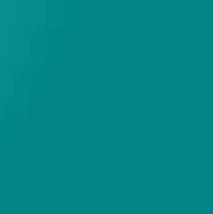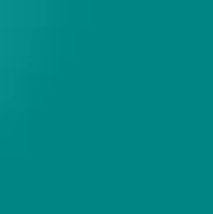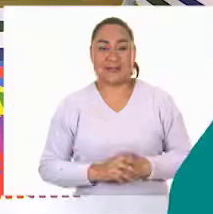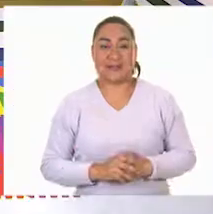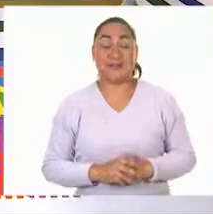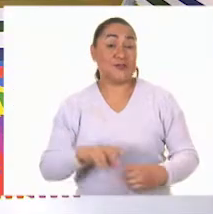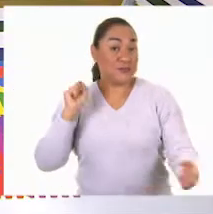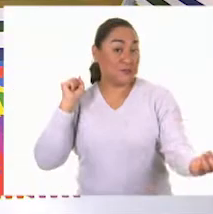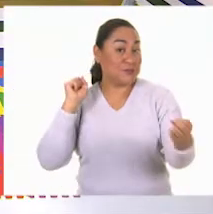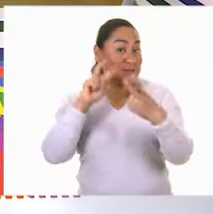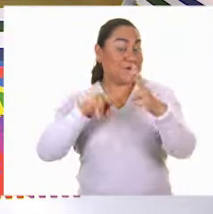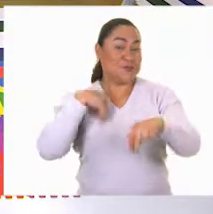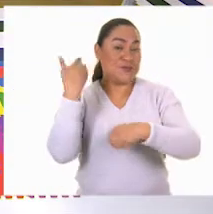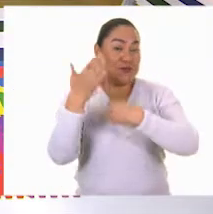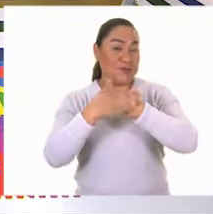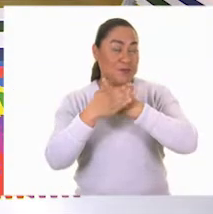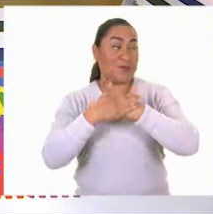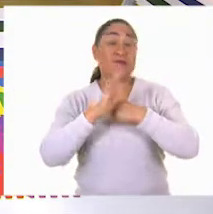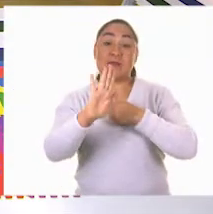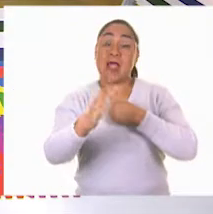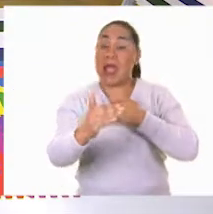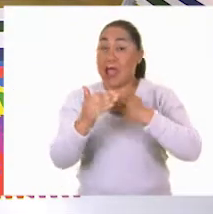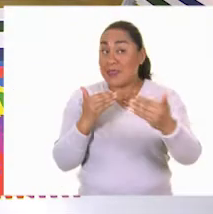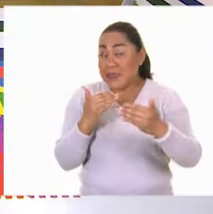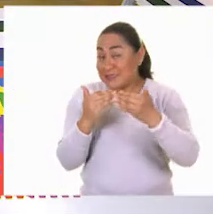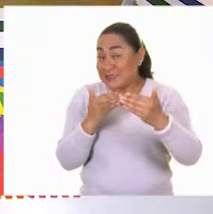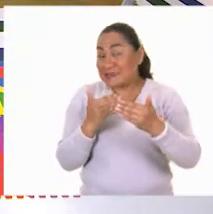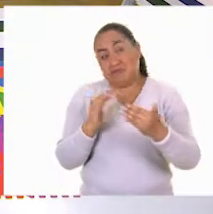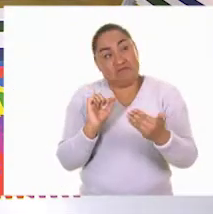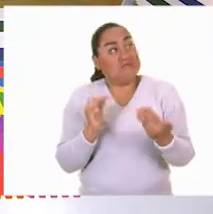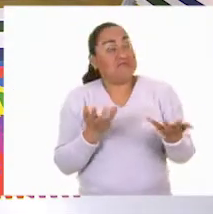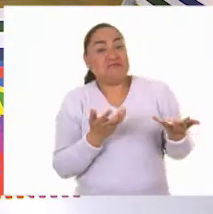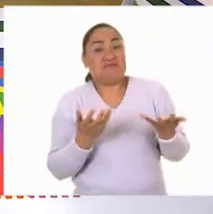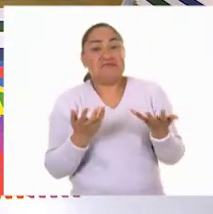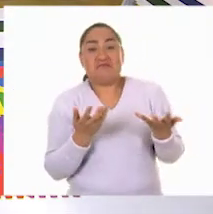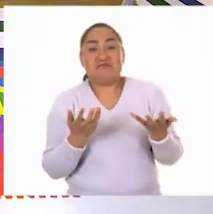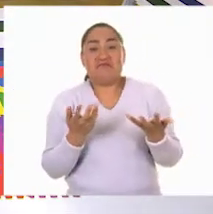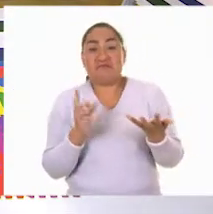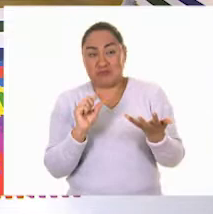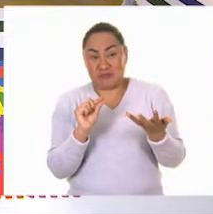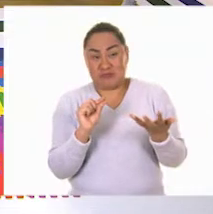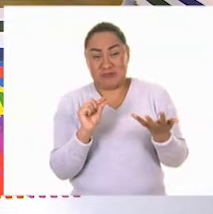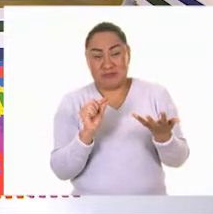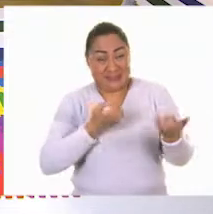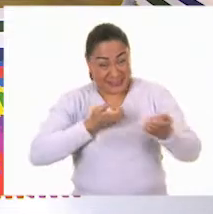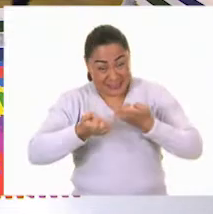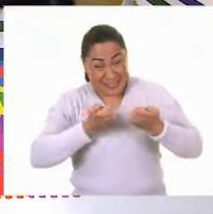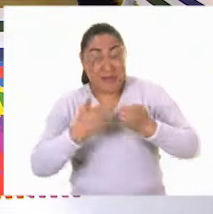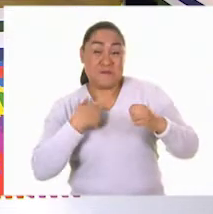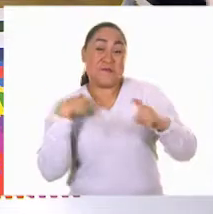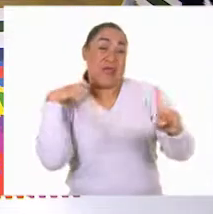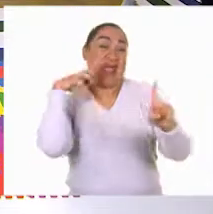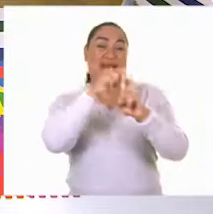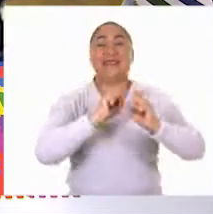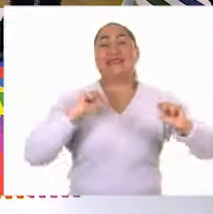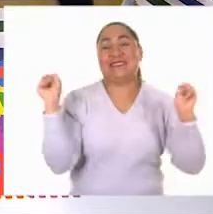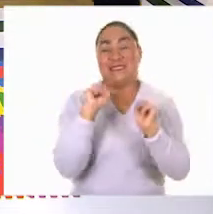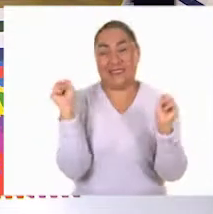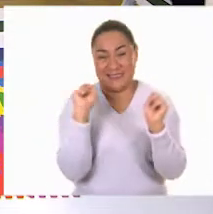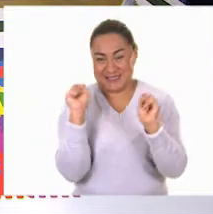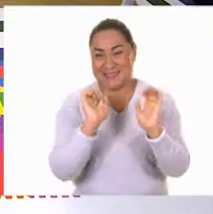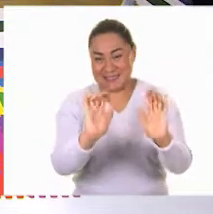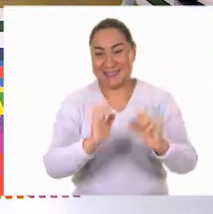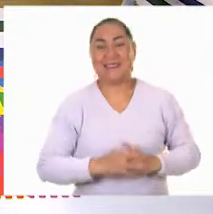nos vemos hasta la próxima pero antes profe Dani vamos a hacer una aplausa activa qué te parece te correteo vámonos te lo alcanzo